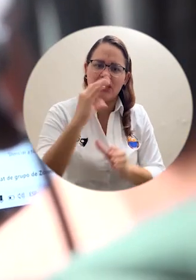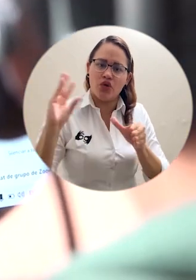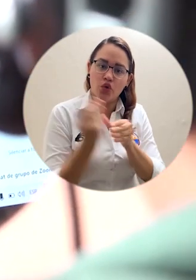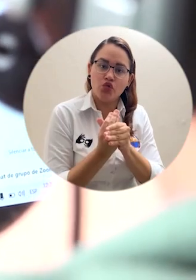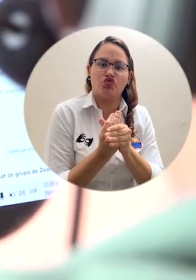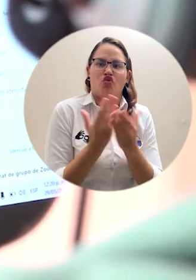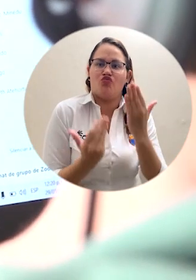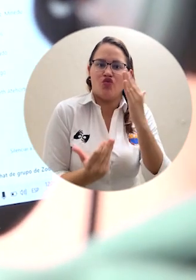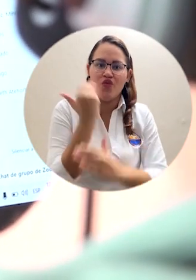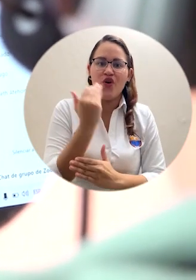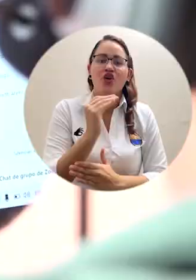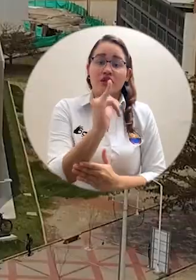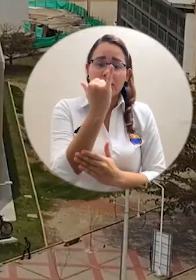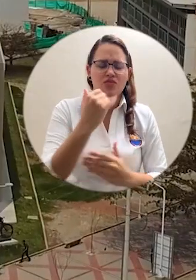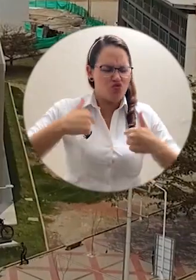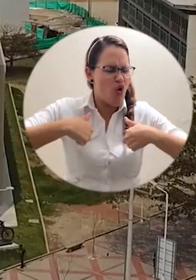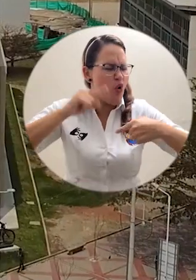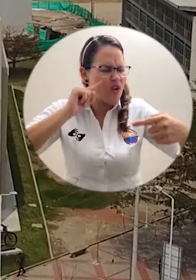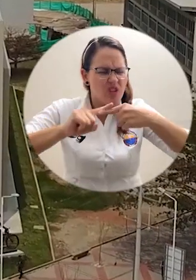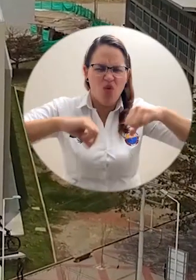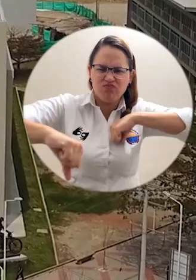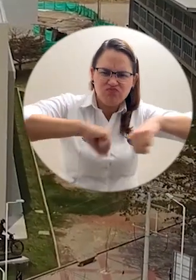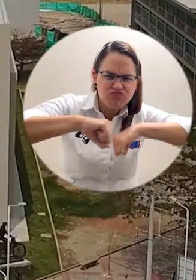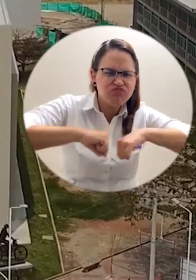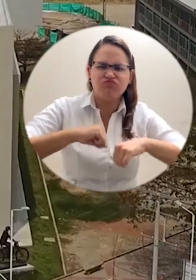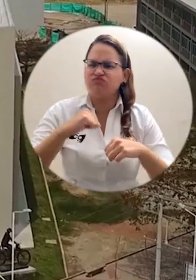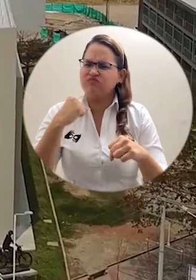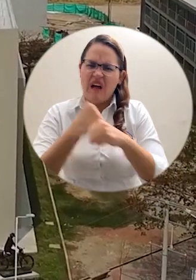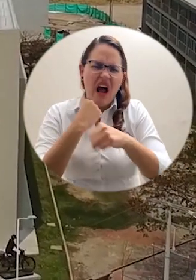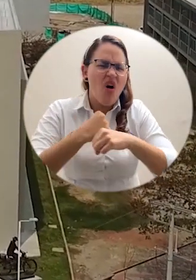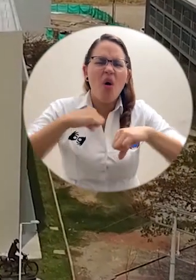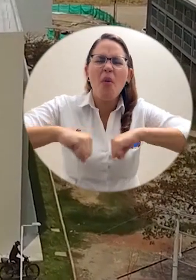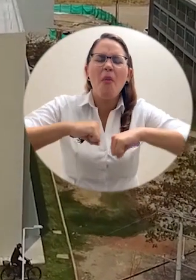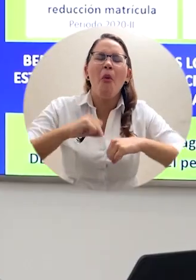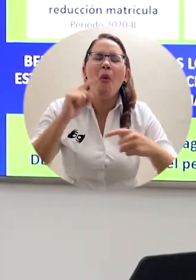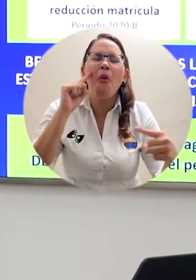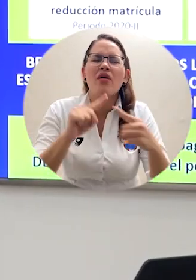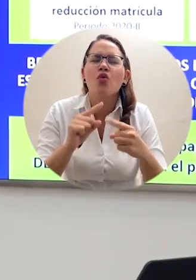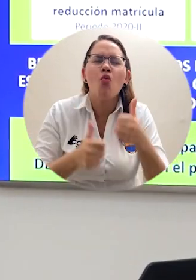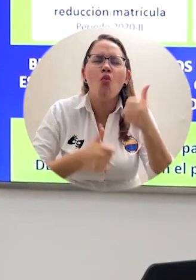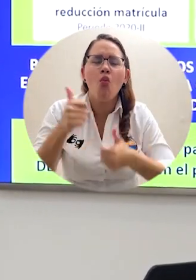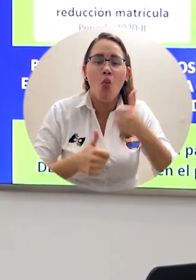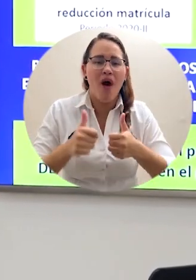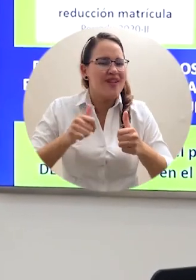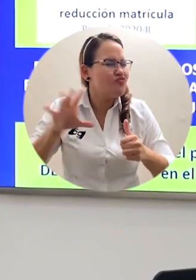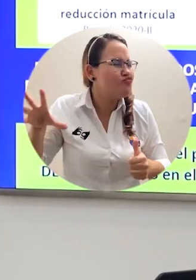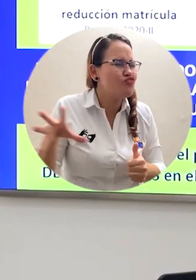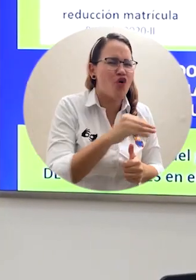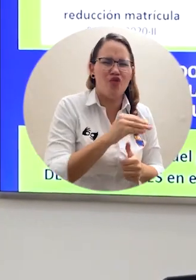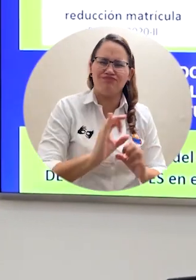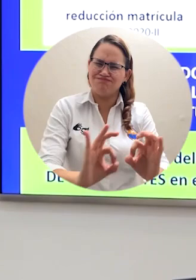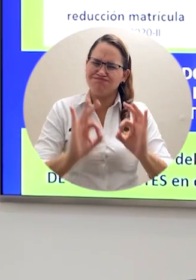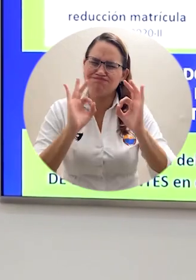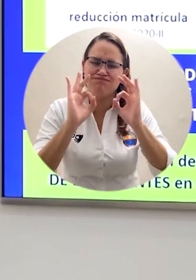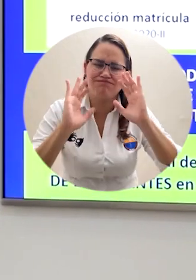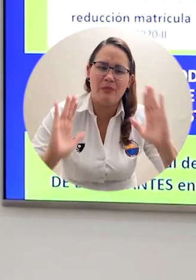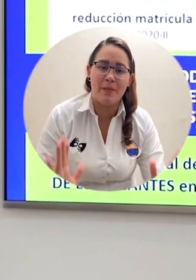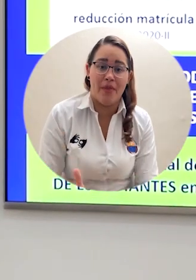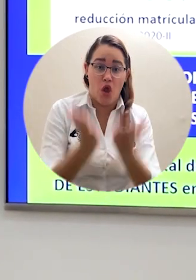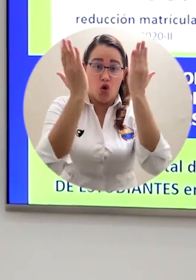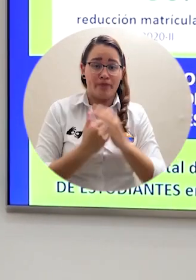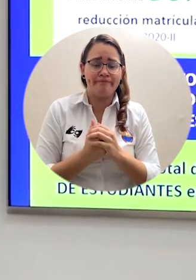nuevamente que como director, hasta el último día de mi periodo seguiré buscando lo que sea mejor para la universidad. Y en la medida que pueda seguir trabajando